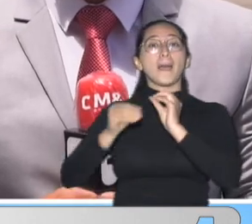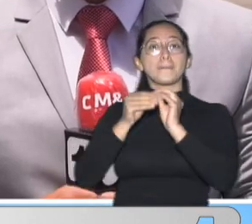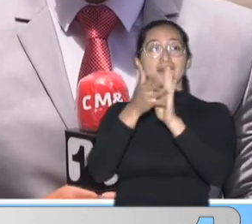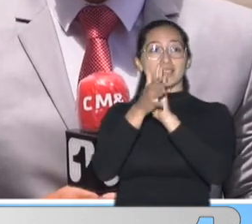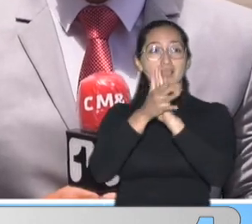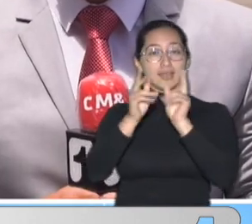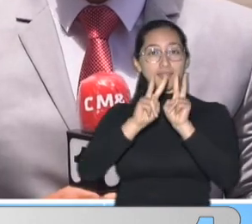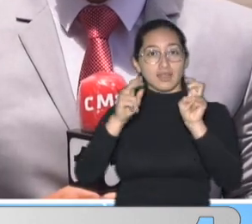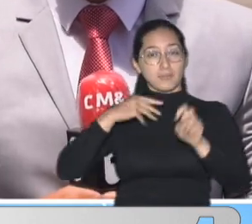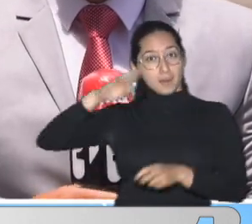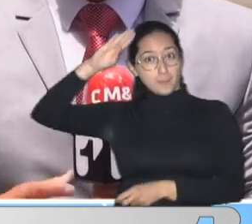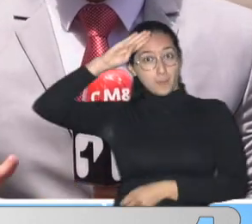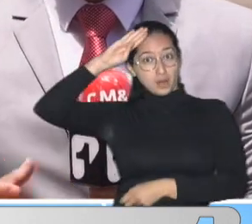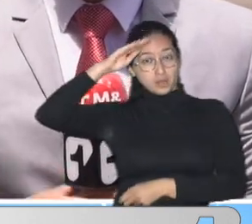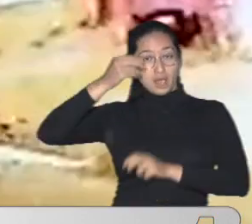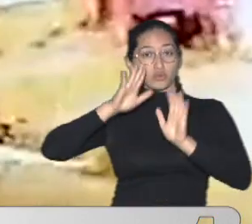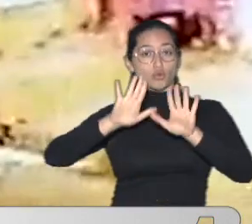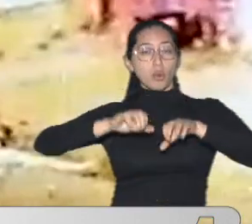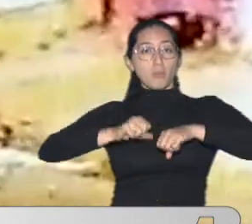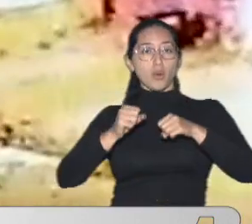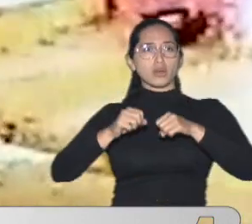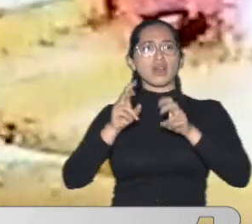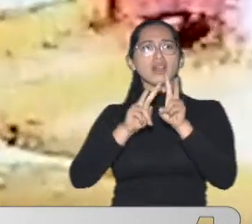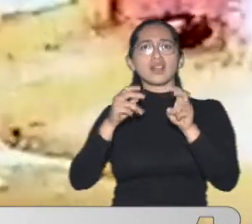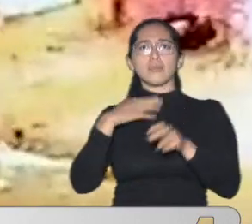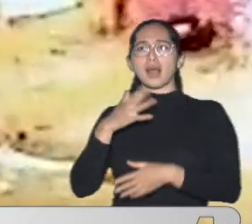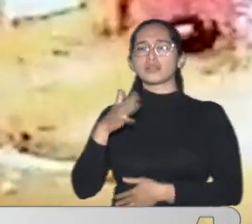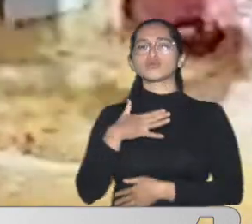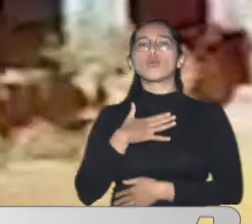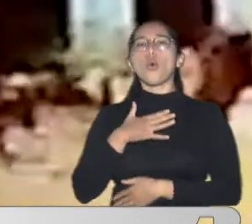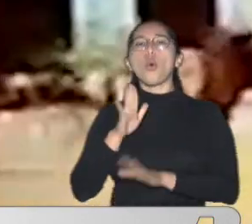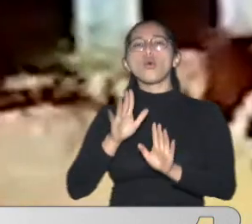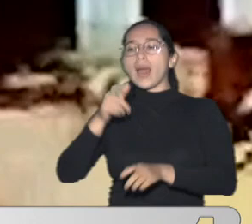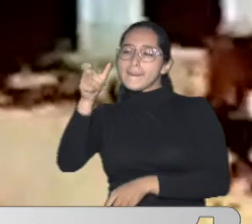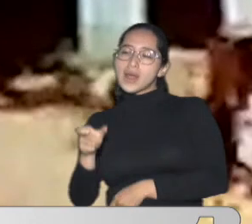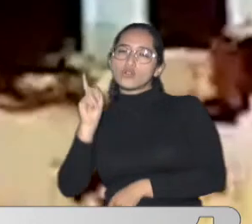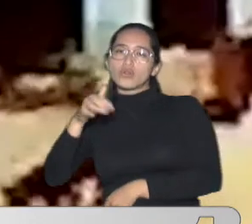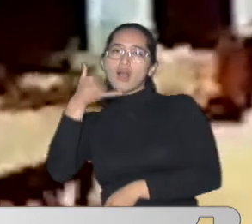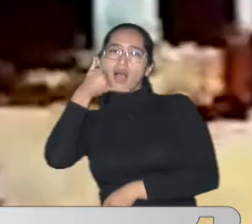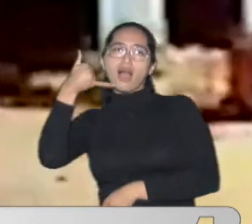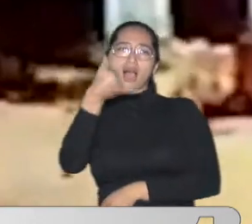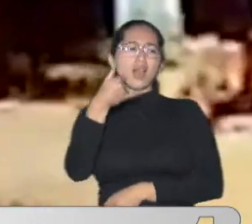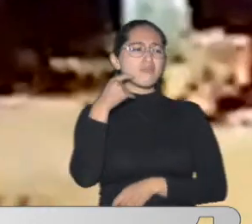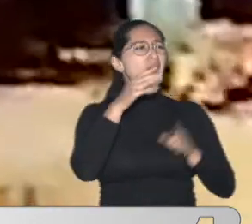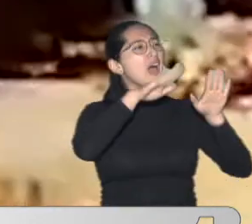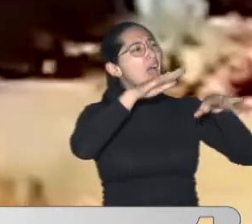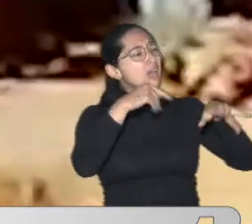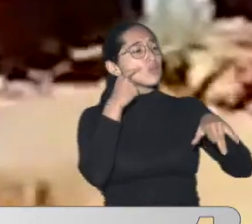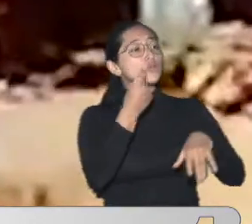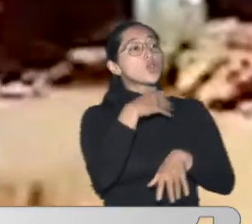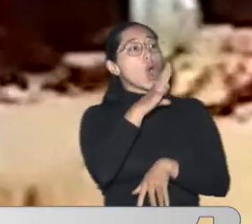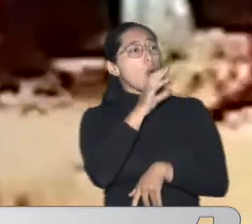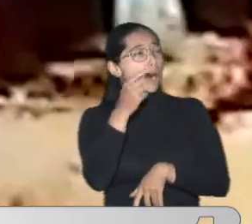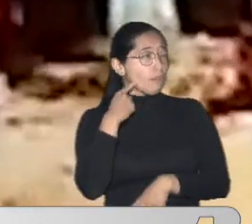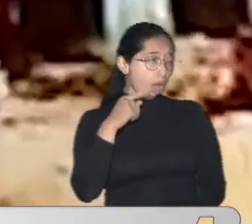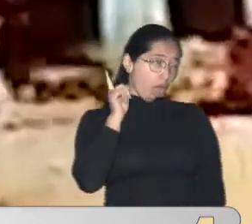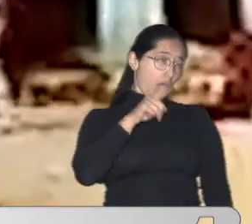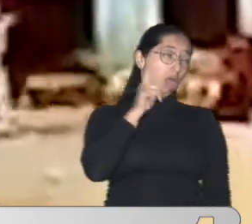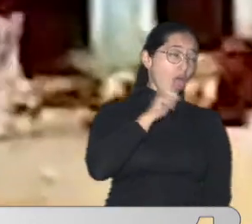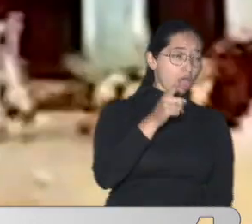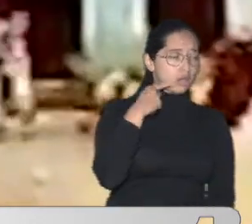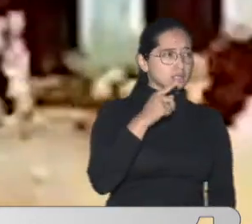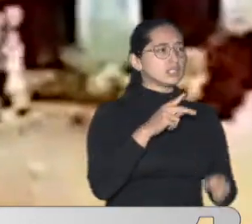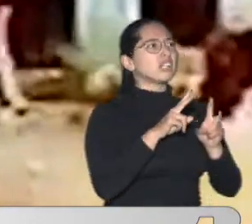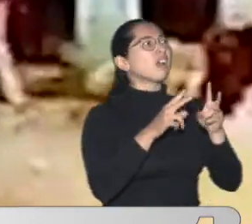policía Metropolitana De Bogotá Todo empezó Por una llamada De un ciudadano Quien denunciaba Que un hombre En estado De embriaguez Estaría